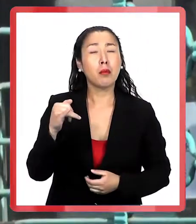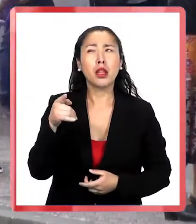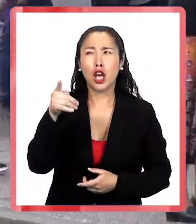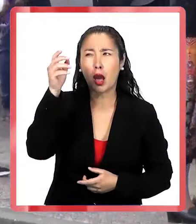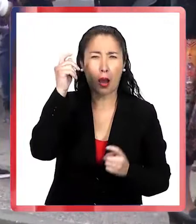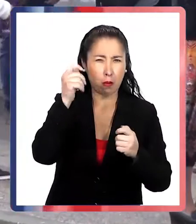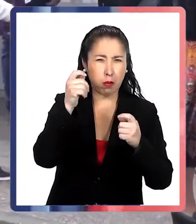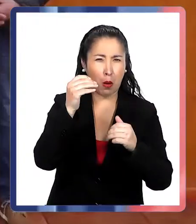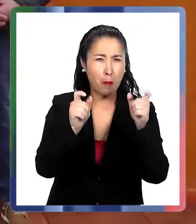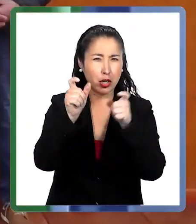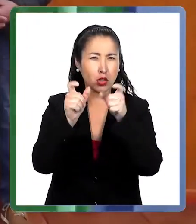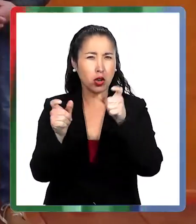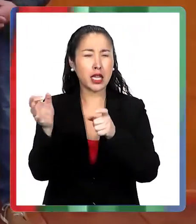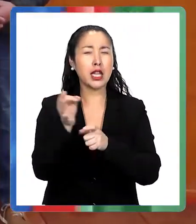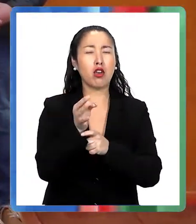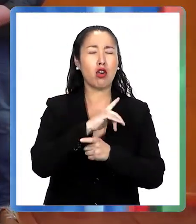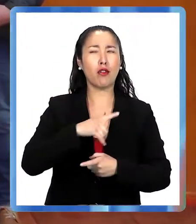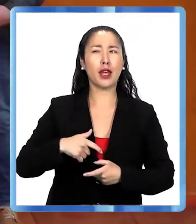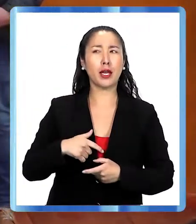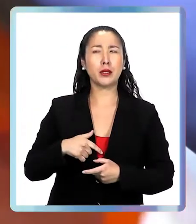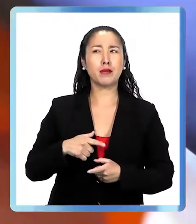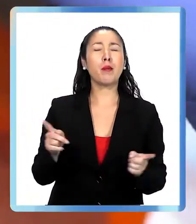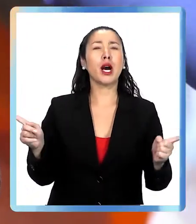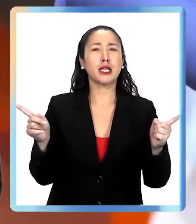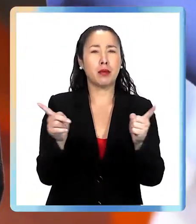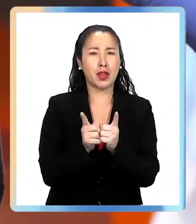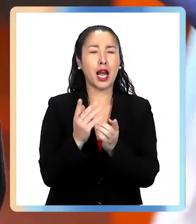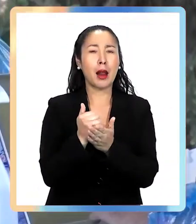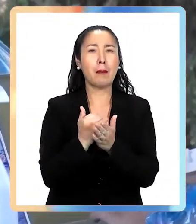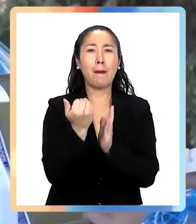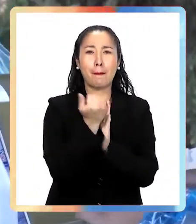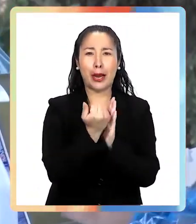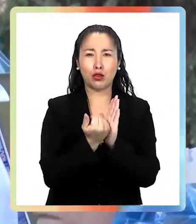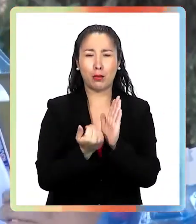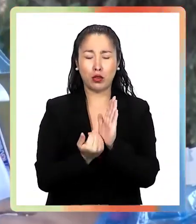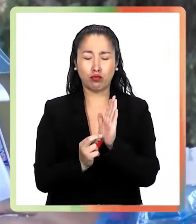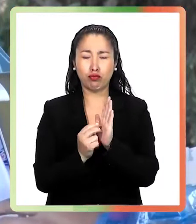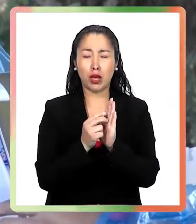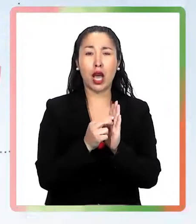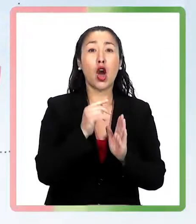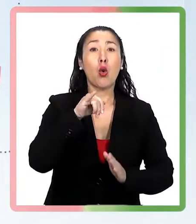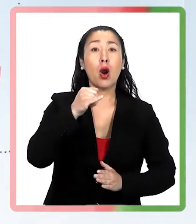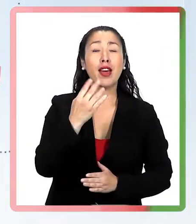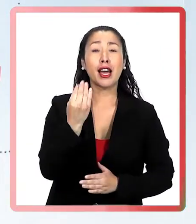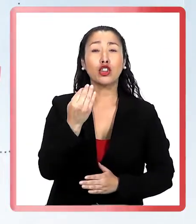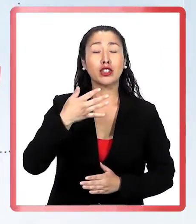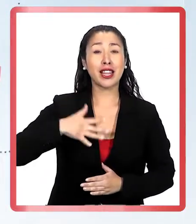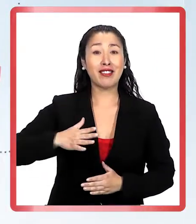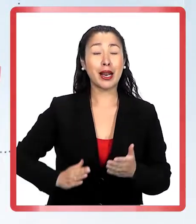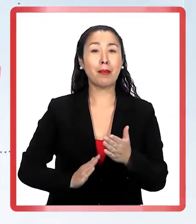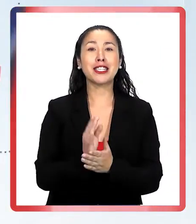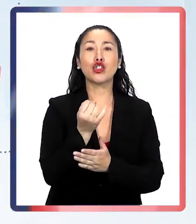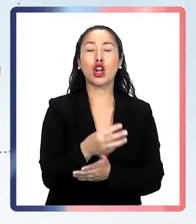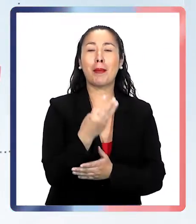después de escuchar la opinión de los expertos, el gobierno decidió simplificar el plan Paso a Paso. A partir del jueves 14 de abril habrá